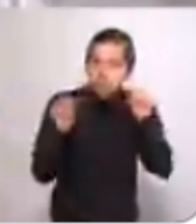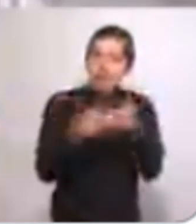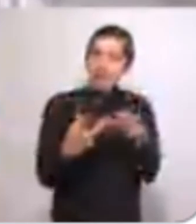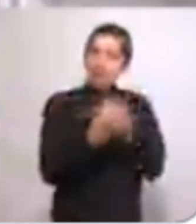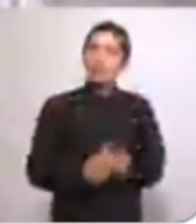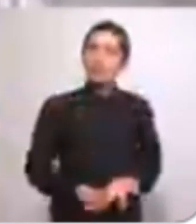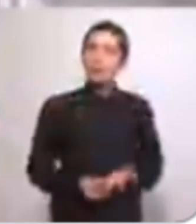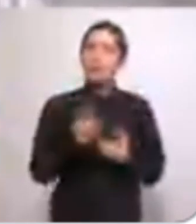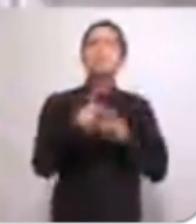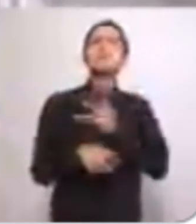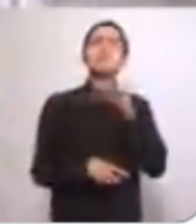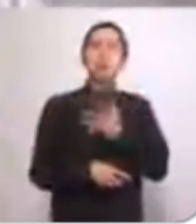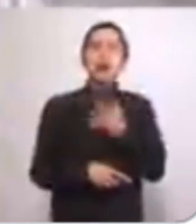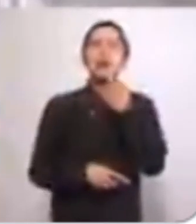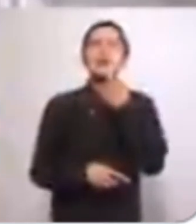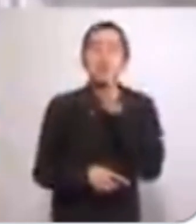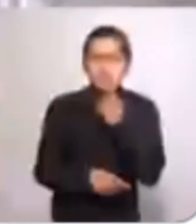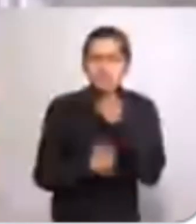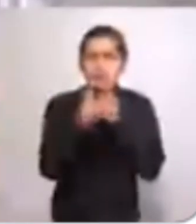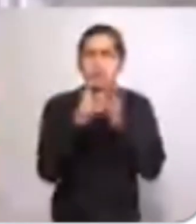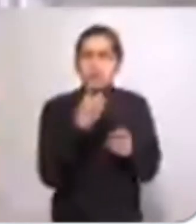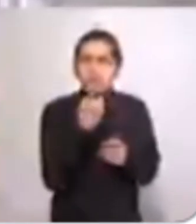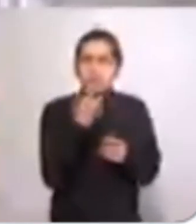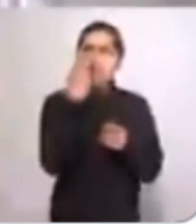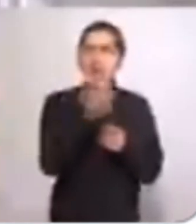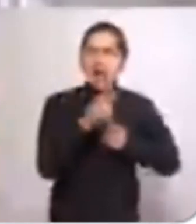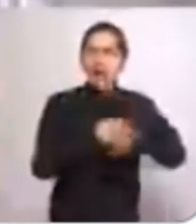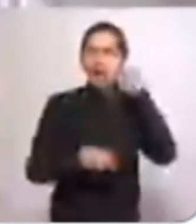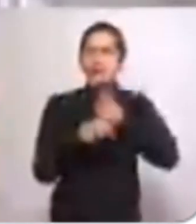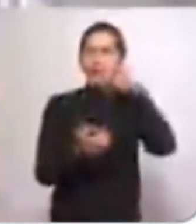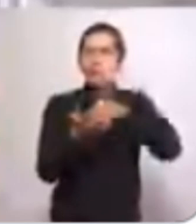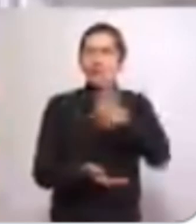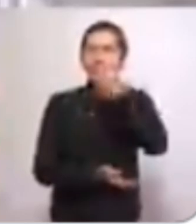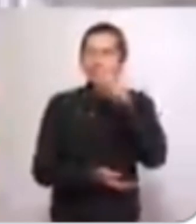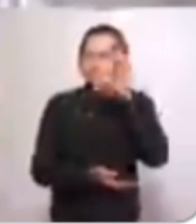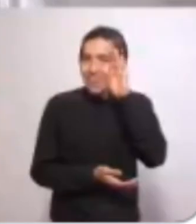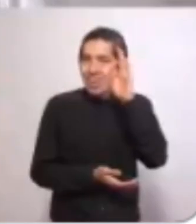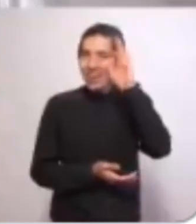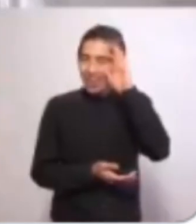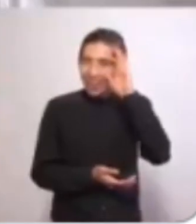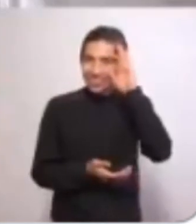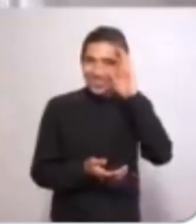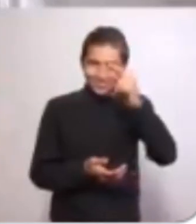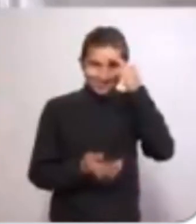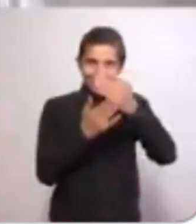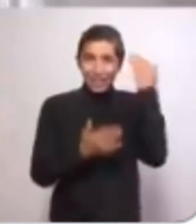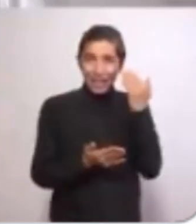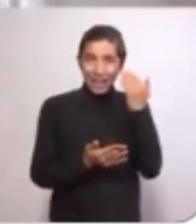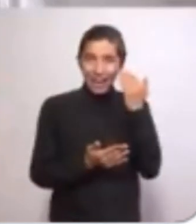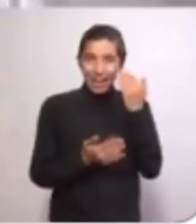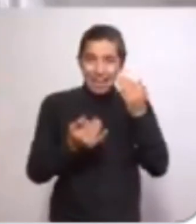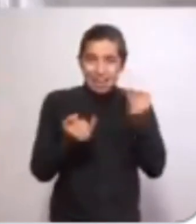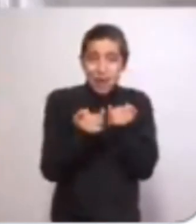del PRD. ¿Qué le hubiese dicho el presidente Andrés Manuel en el año 2006 a Felipe Calderón